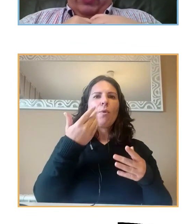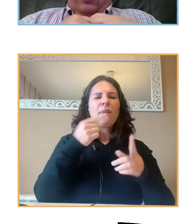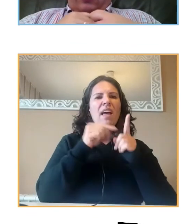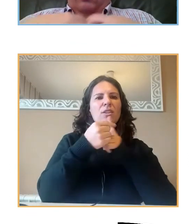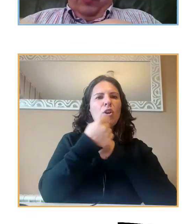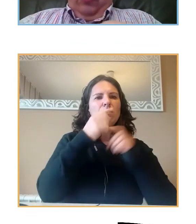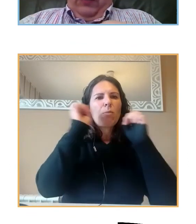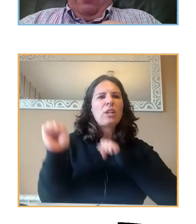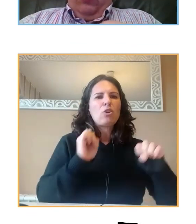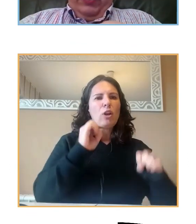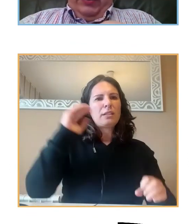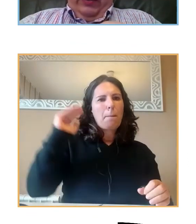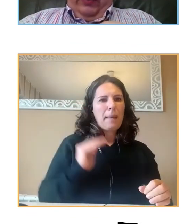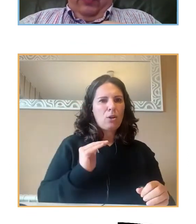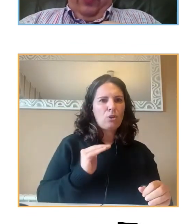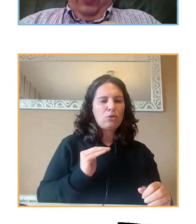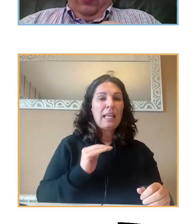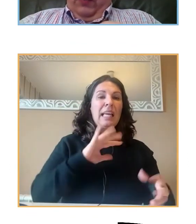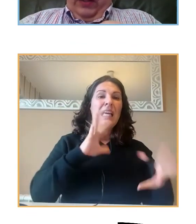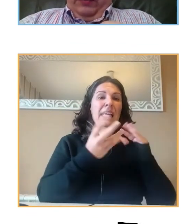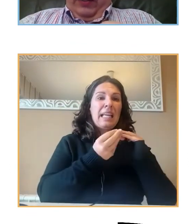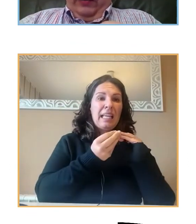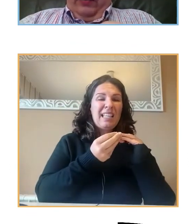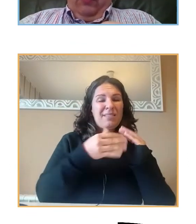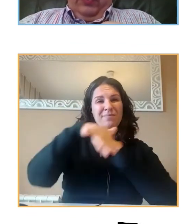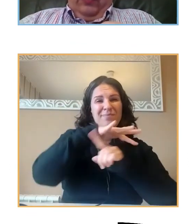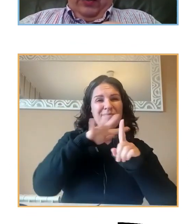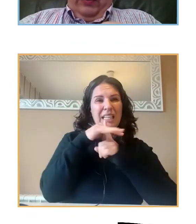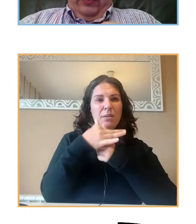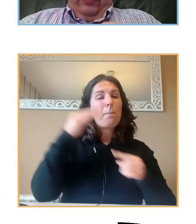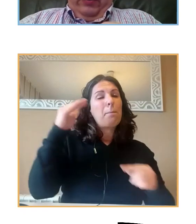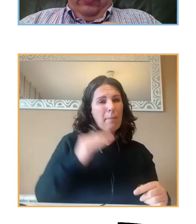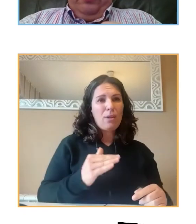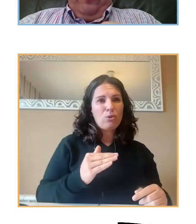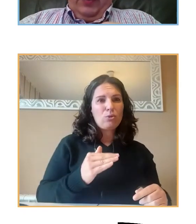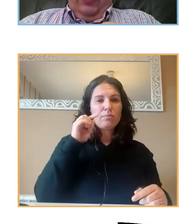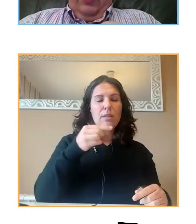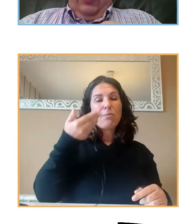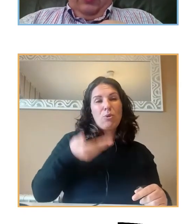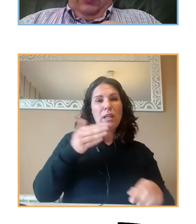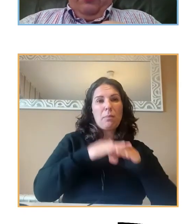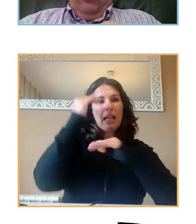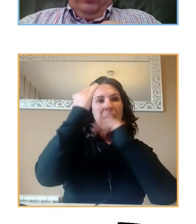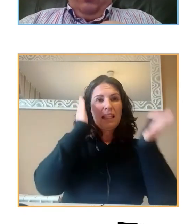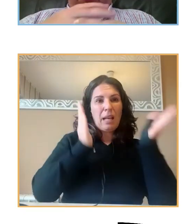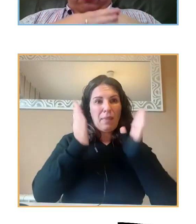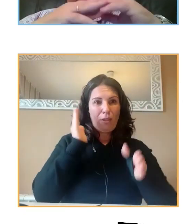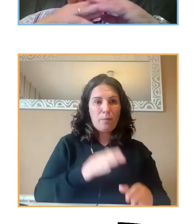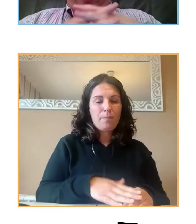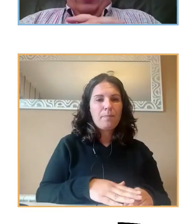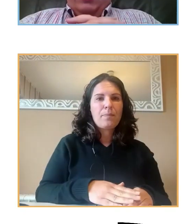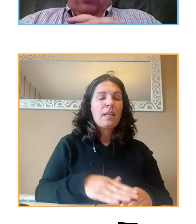protectores, sobre todo hay menor resiliencia, lo cual hay que tenerlo en cuenta a hora de hacer intervención. Y por último,